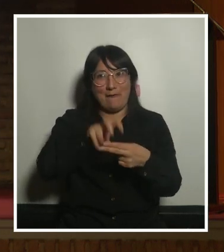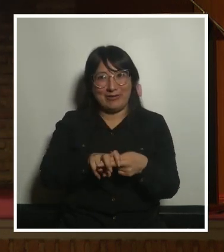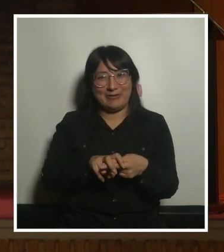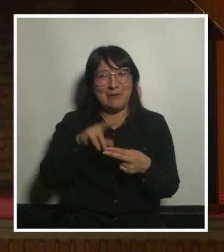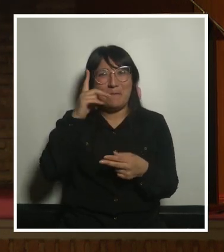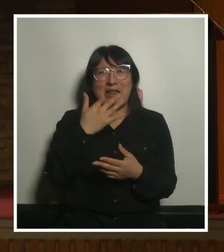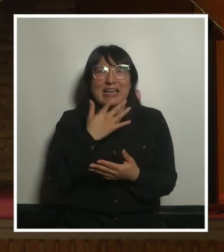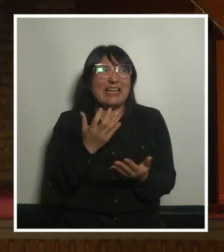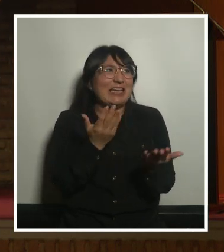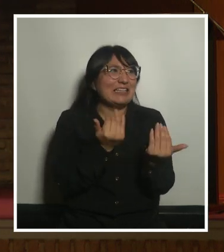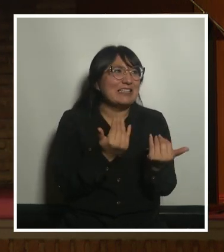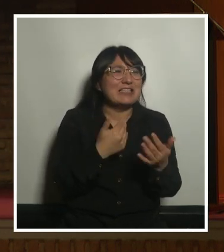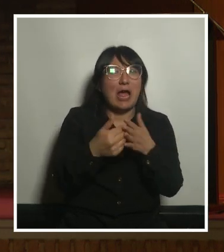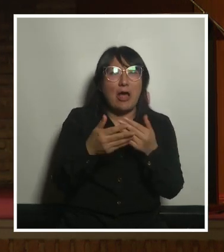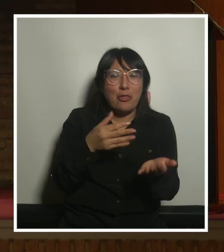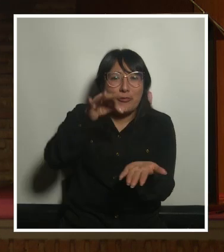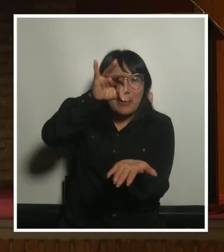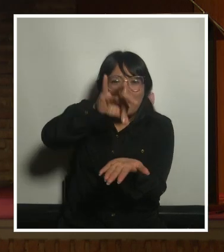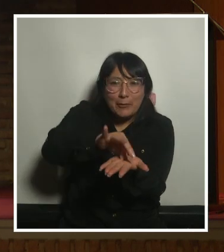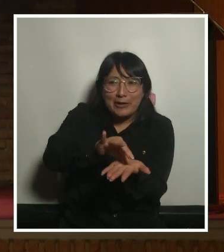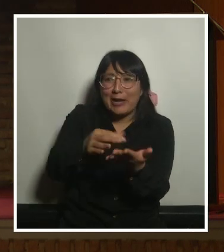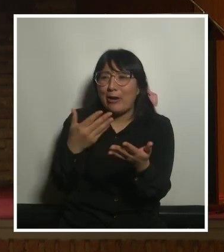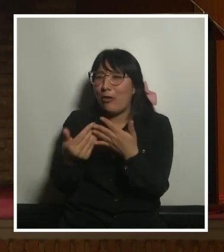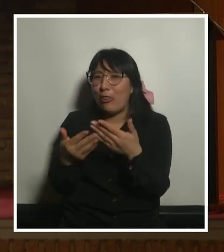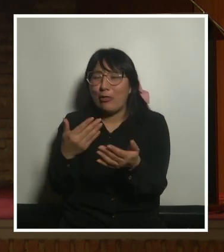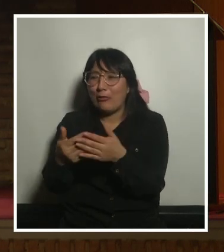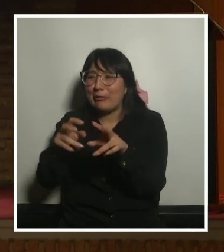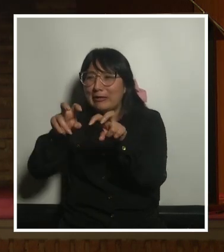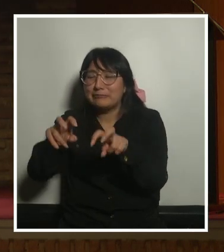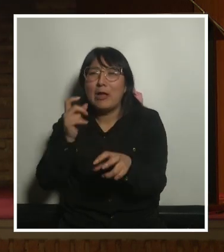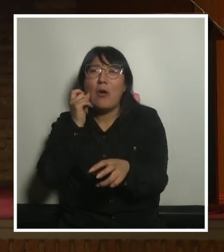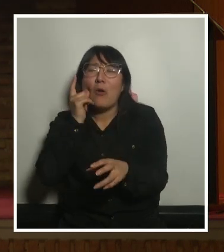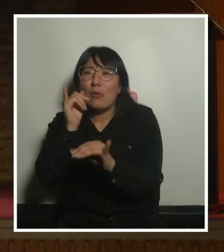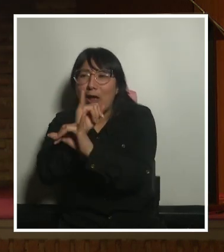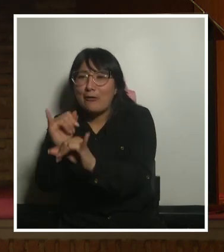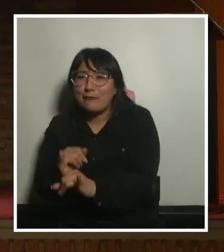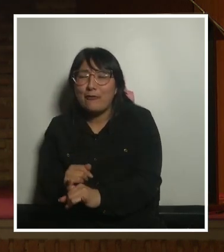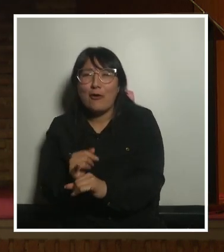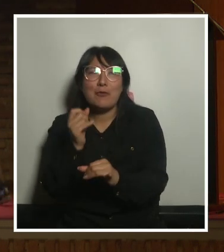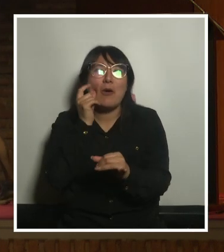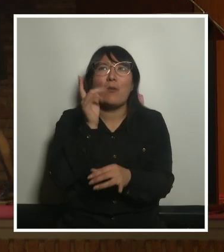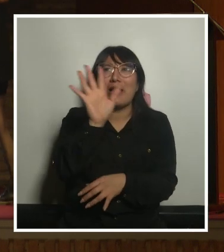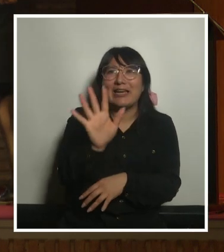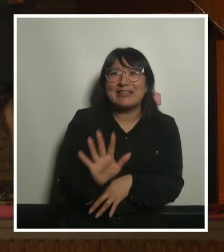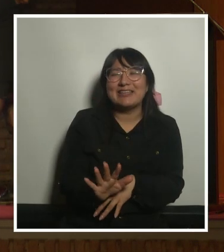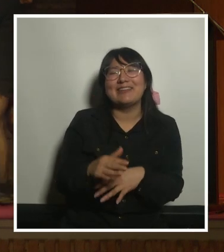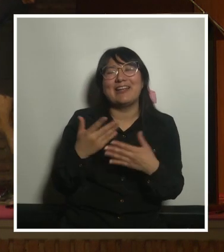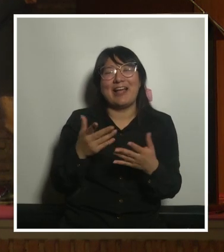qué necesidades dónde ubicarlos cómo colocarlos de qué tipo o con qué características